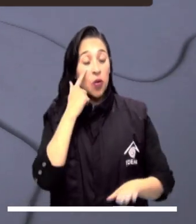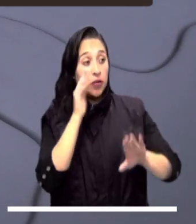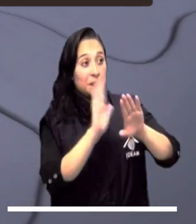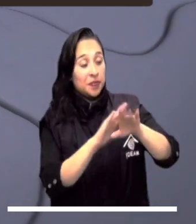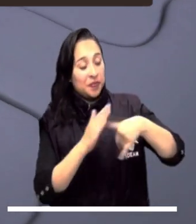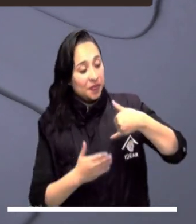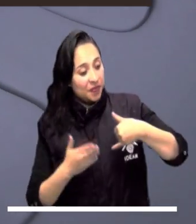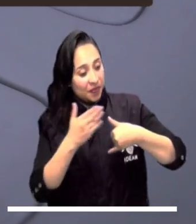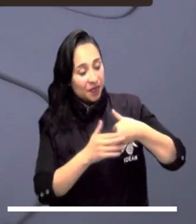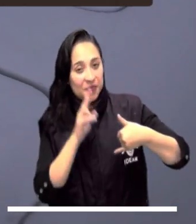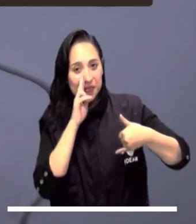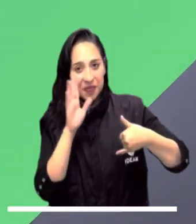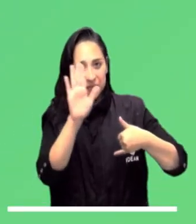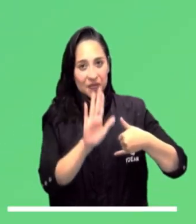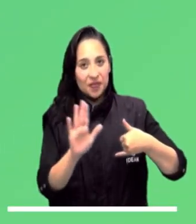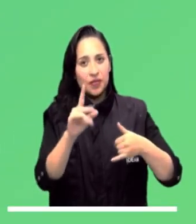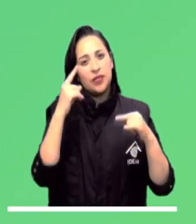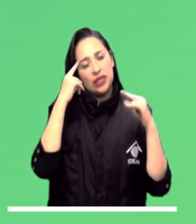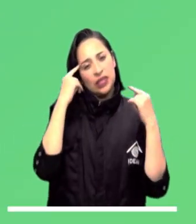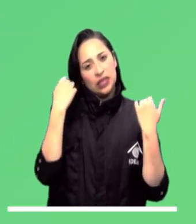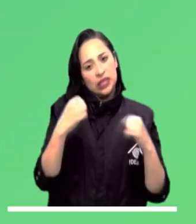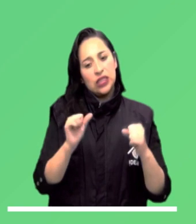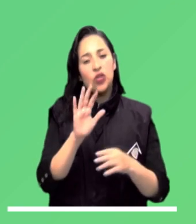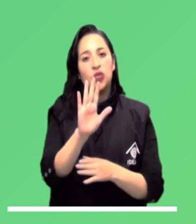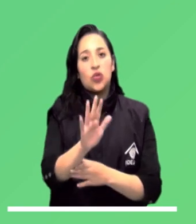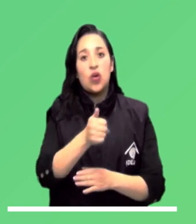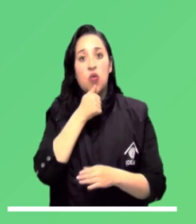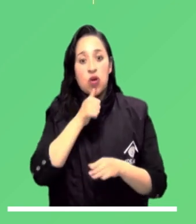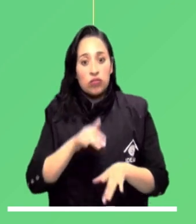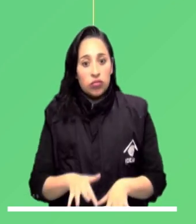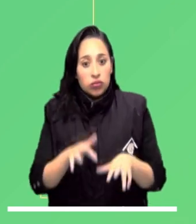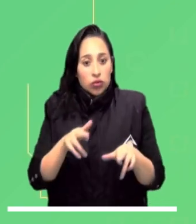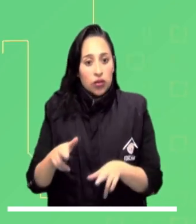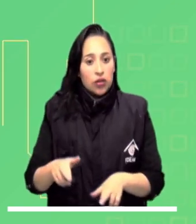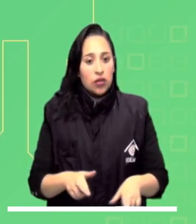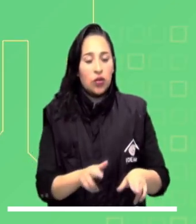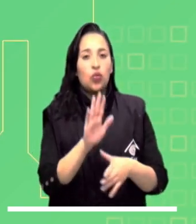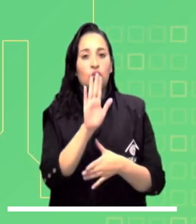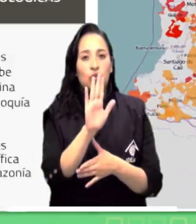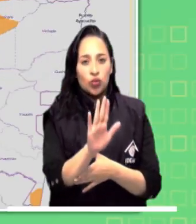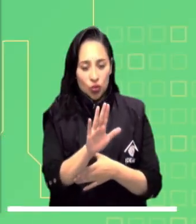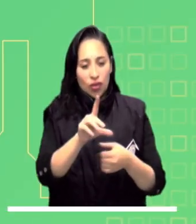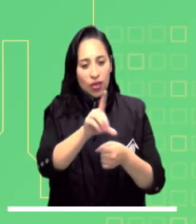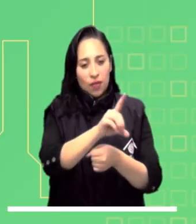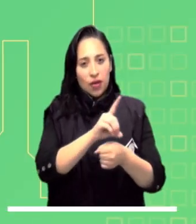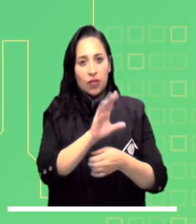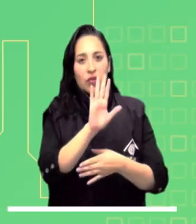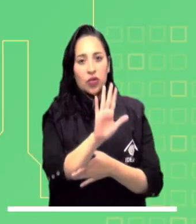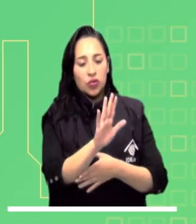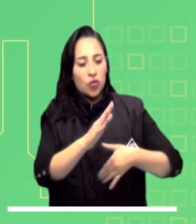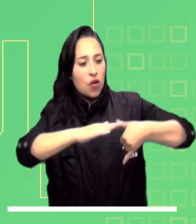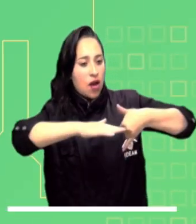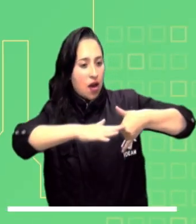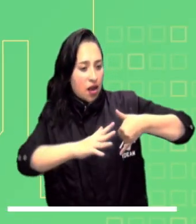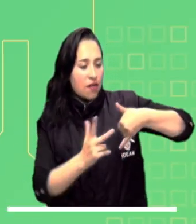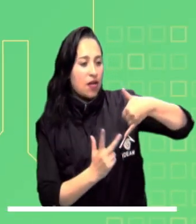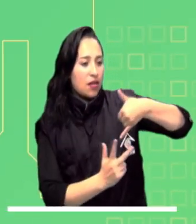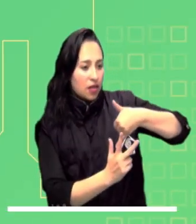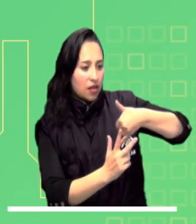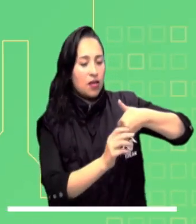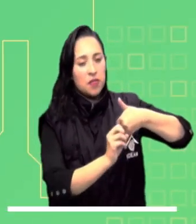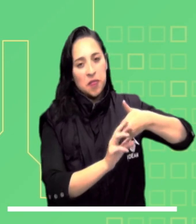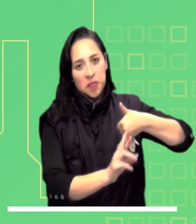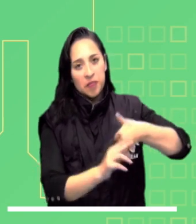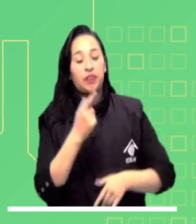sectores de la sabana. Mucha atención a las principales alertas para hoy a nivel nacional. Preocupa la alta probabilidad de crecientes súbitas en los